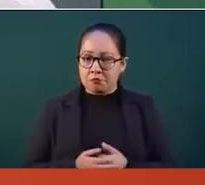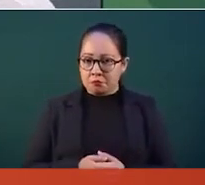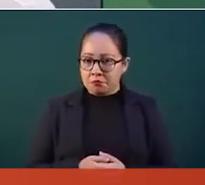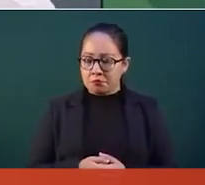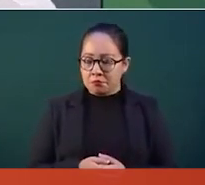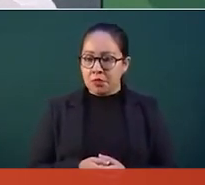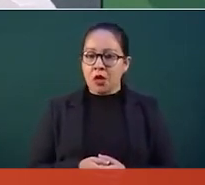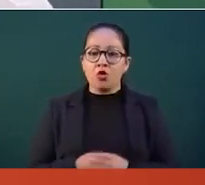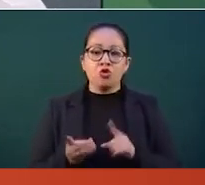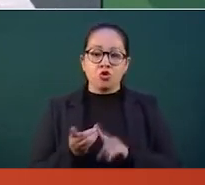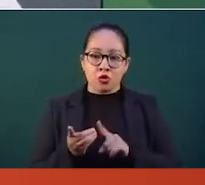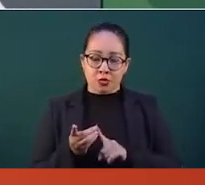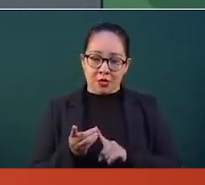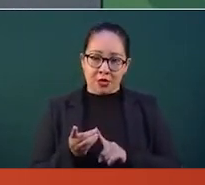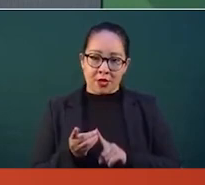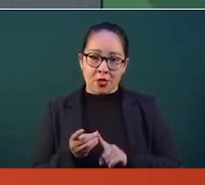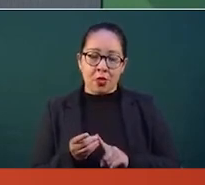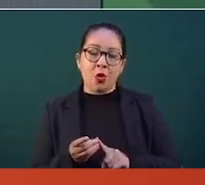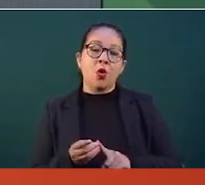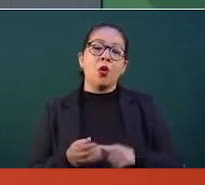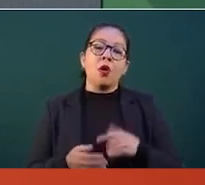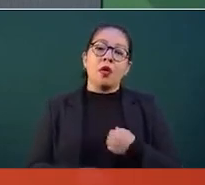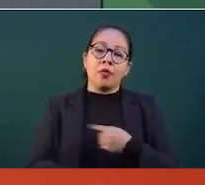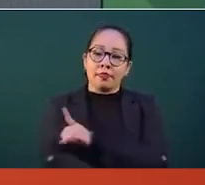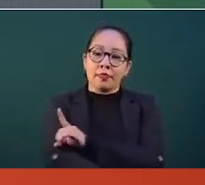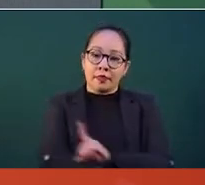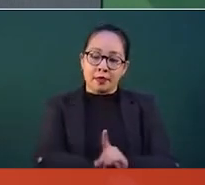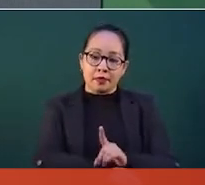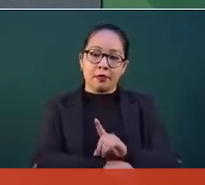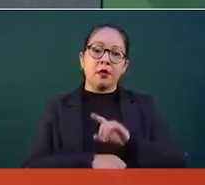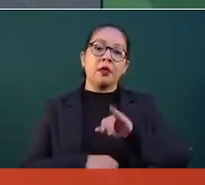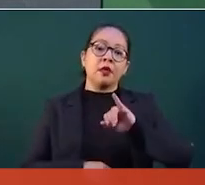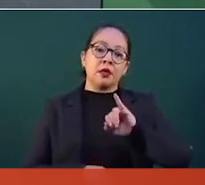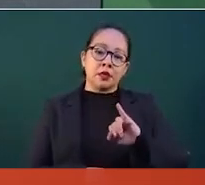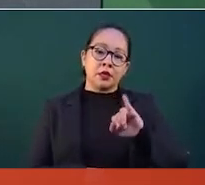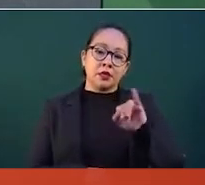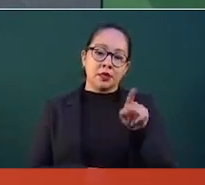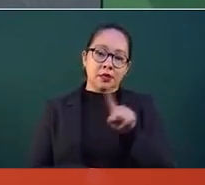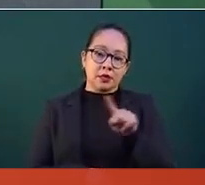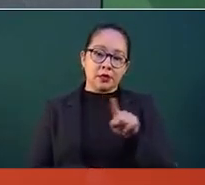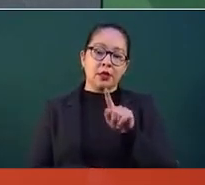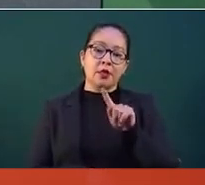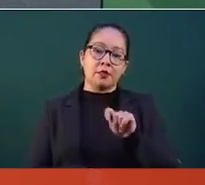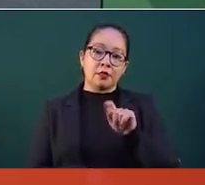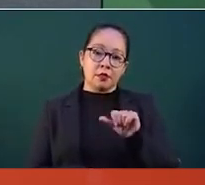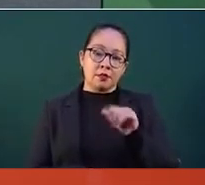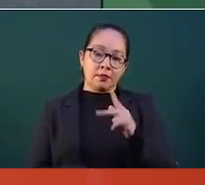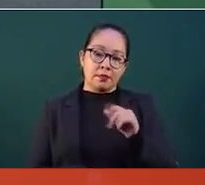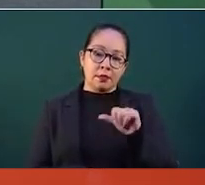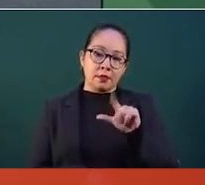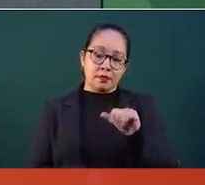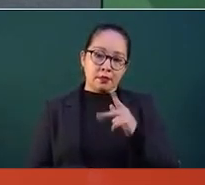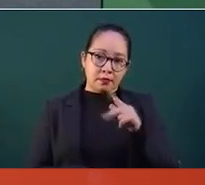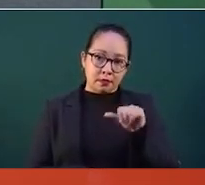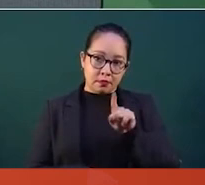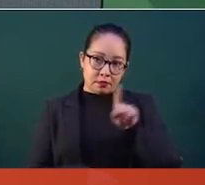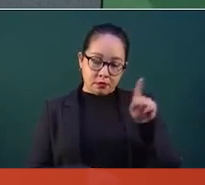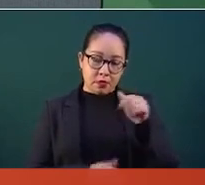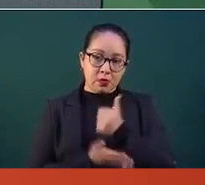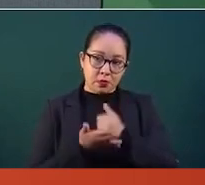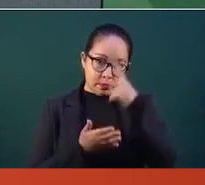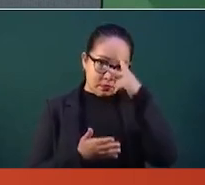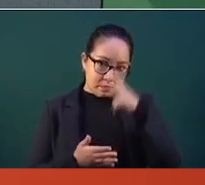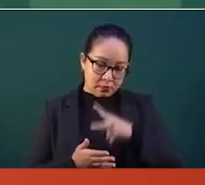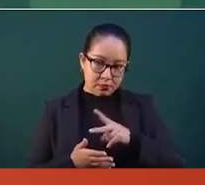Iztapalapa, en la Ciudad de México. Ahí vamos a dar el